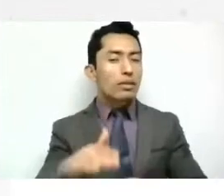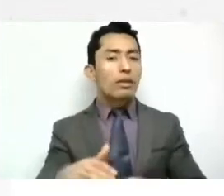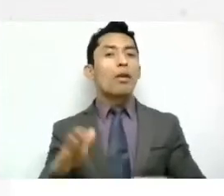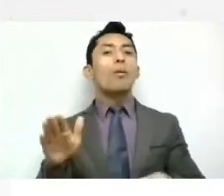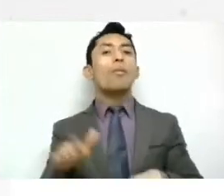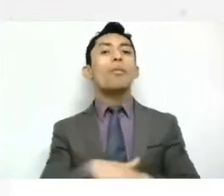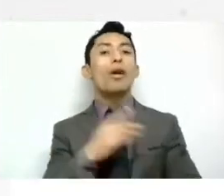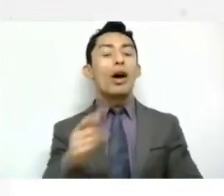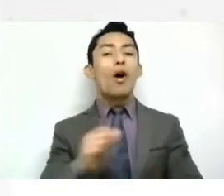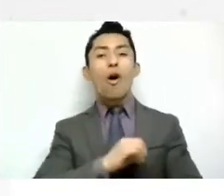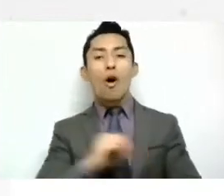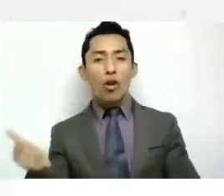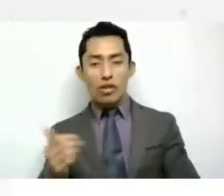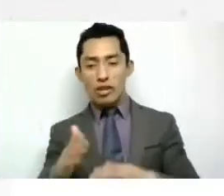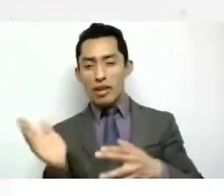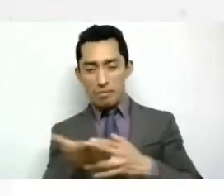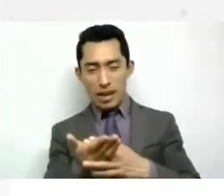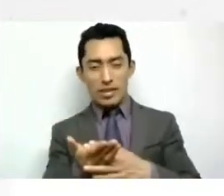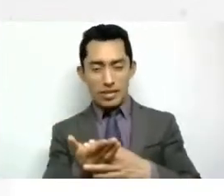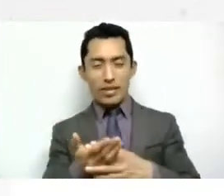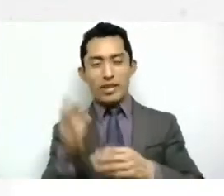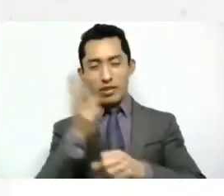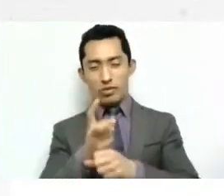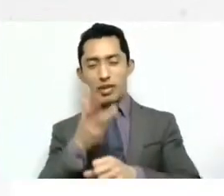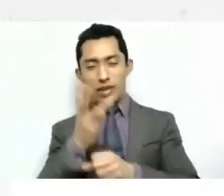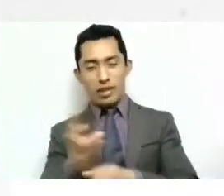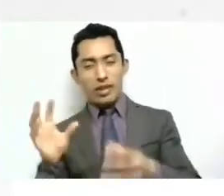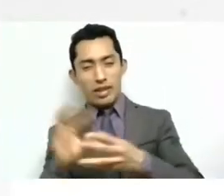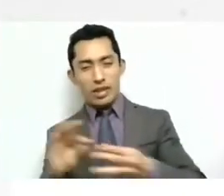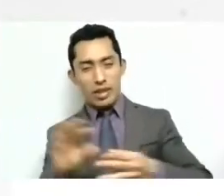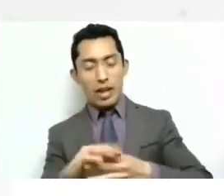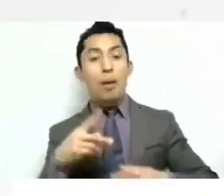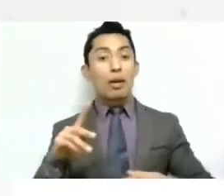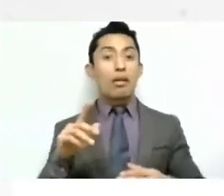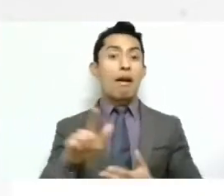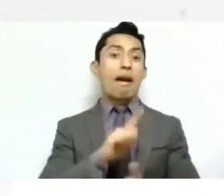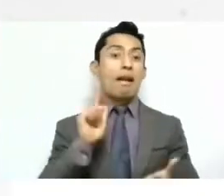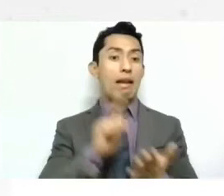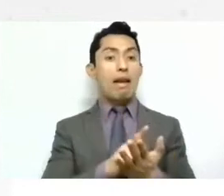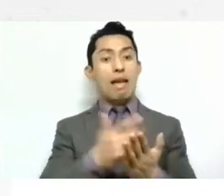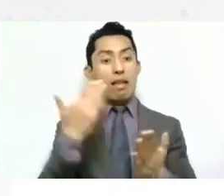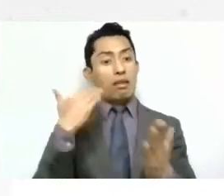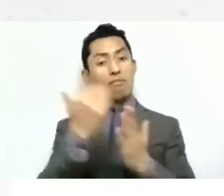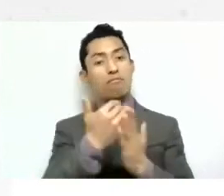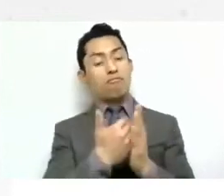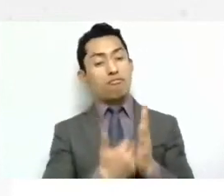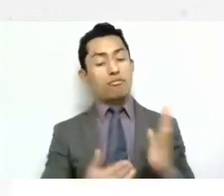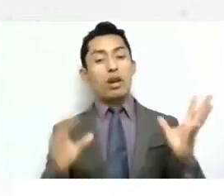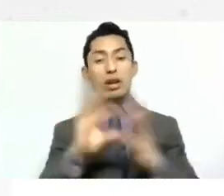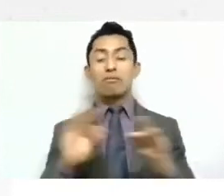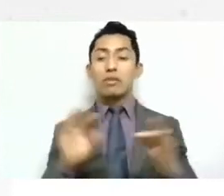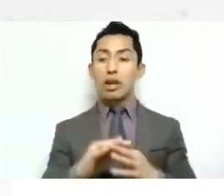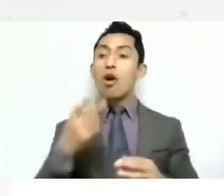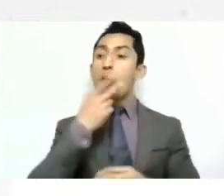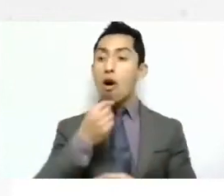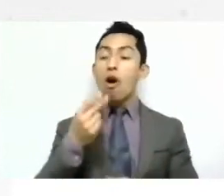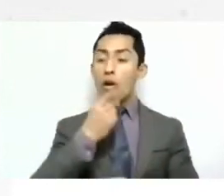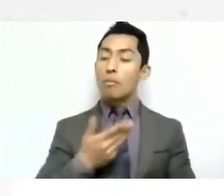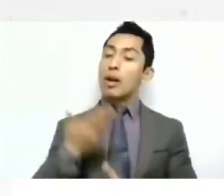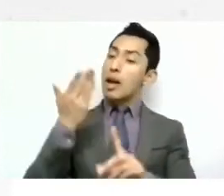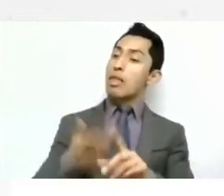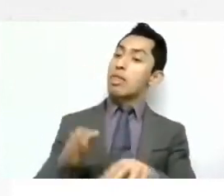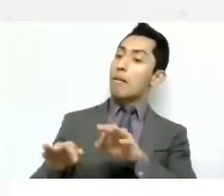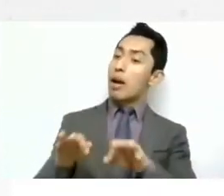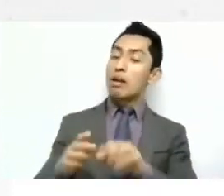de lo otro, pero antes la ley hablaba en específico, por ejemplo, el hombre trabajador, pues la